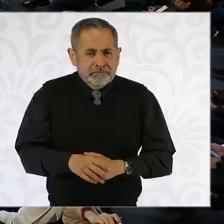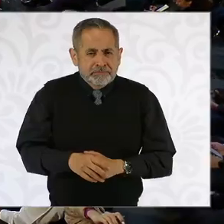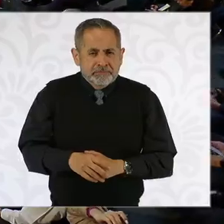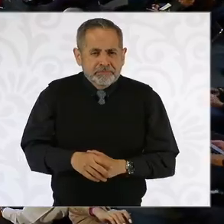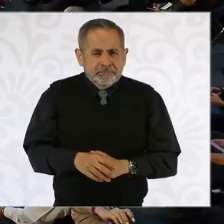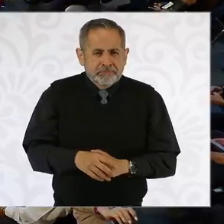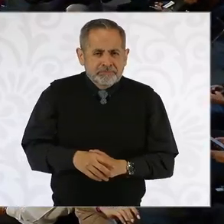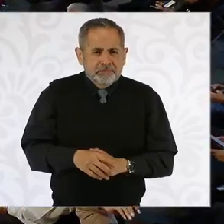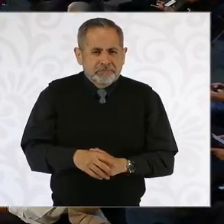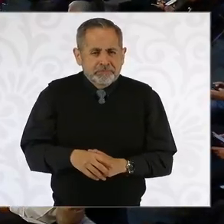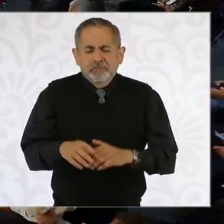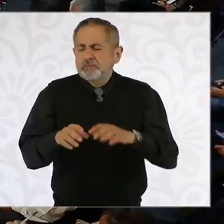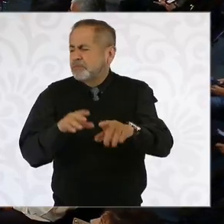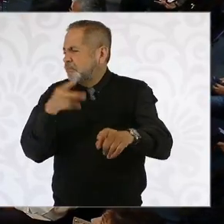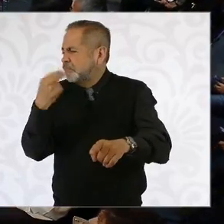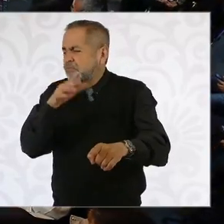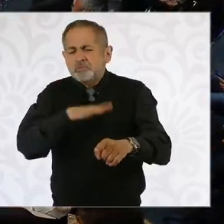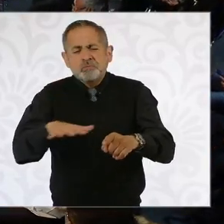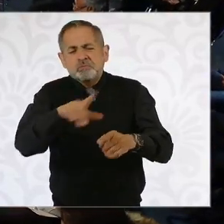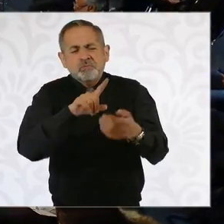San Juanico se llama.